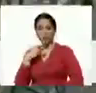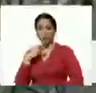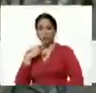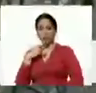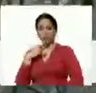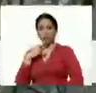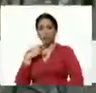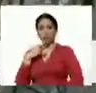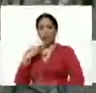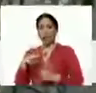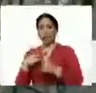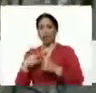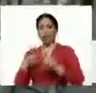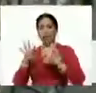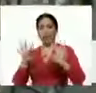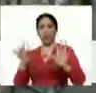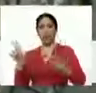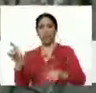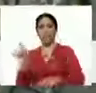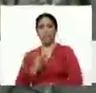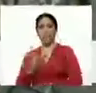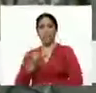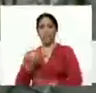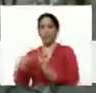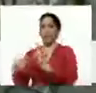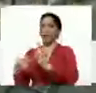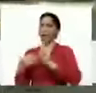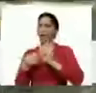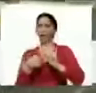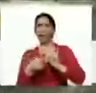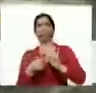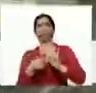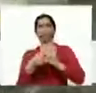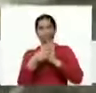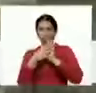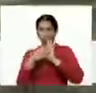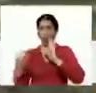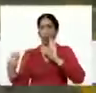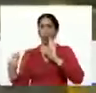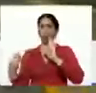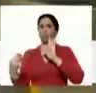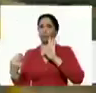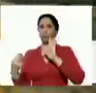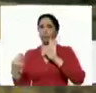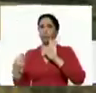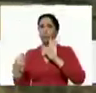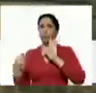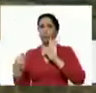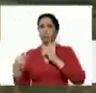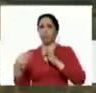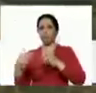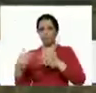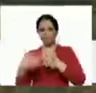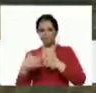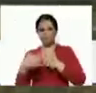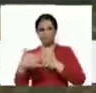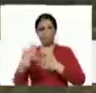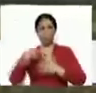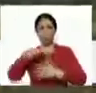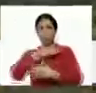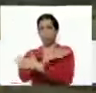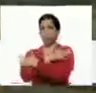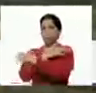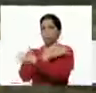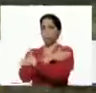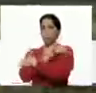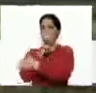solo nueve meses, un ejemplo a seguir, y les adelantamos nuestra felicitación a